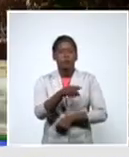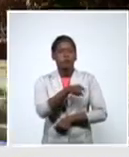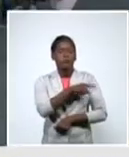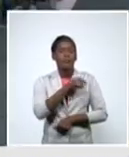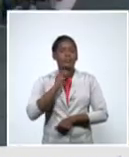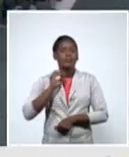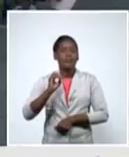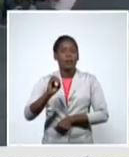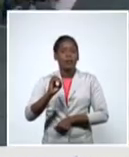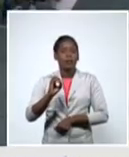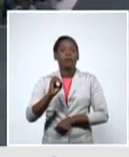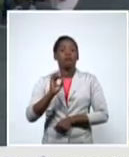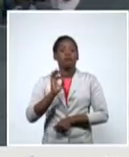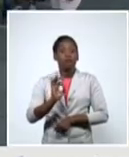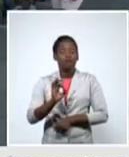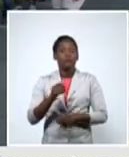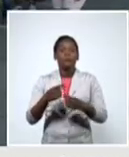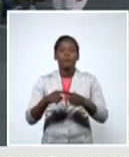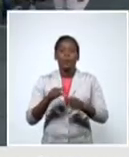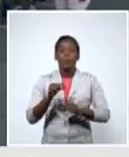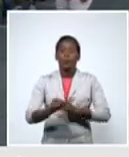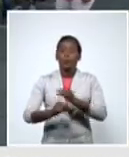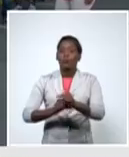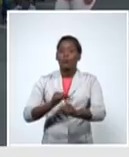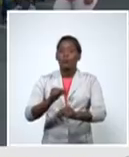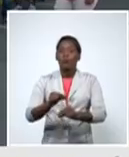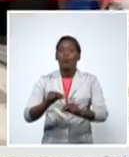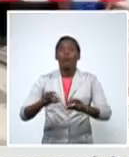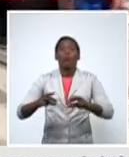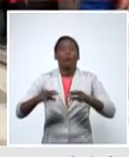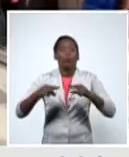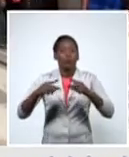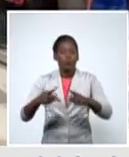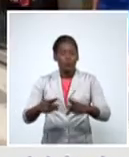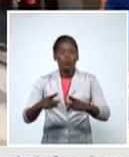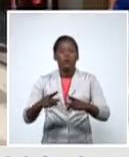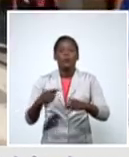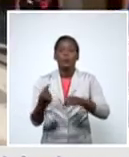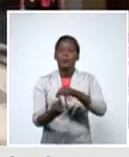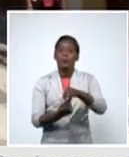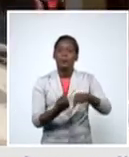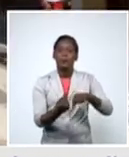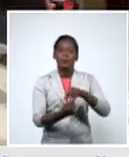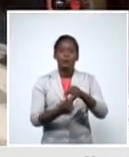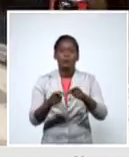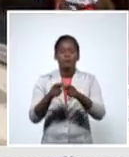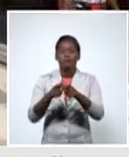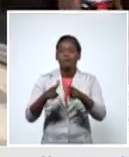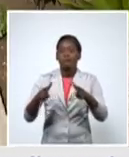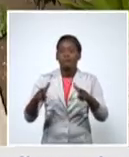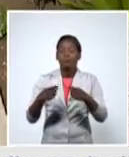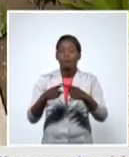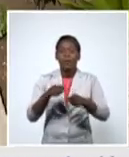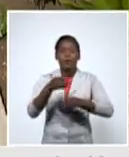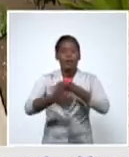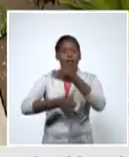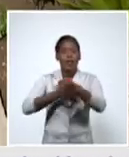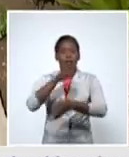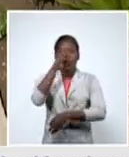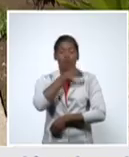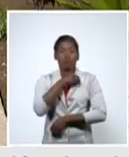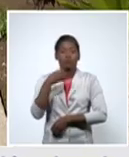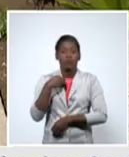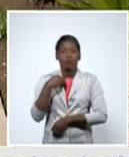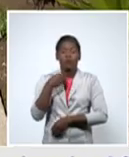contagiados por alrededor de seis meses como siempre recuerda el doctor Durán se encuentra en estos momentos en la etapa de